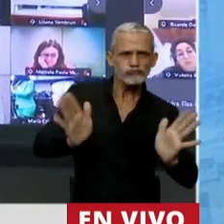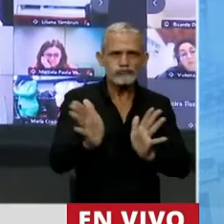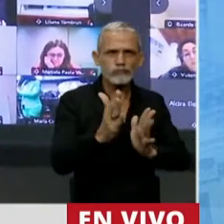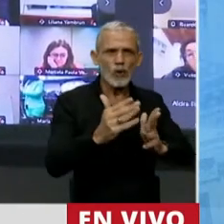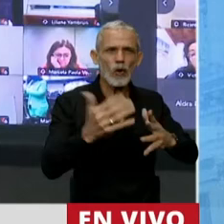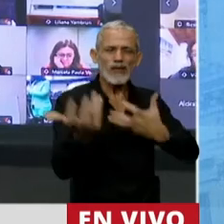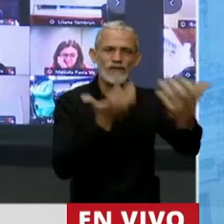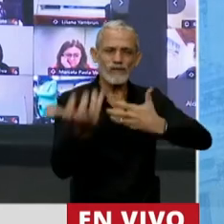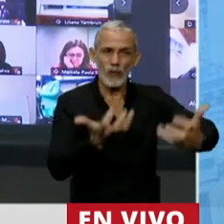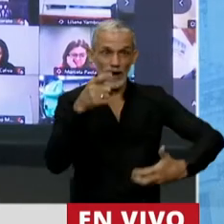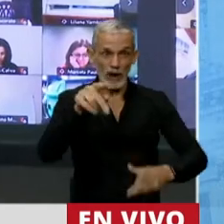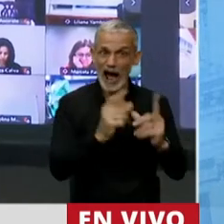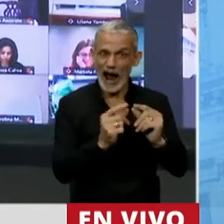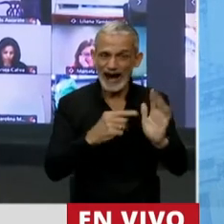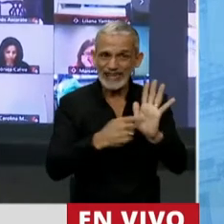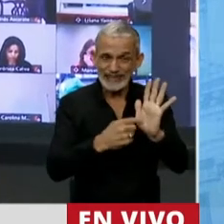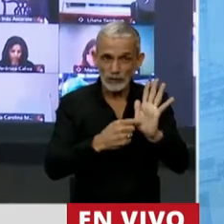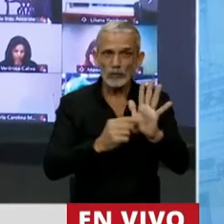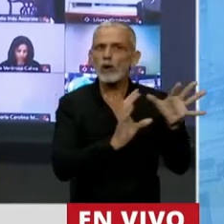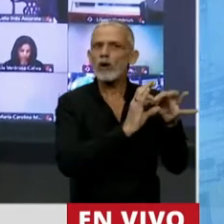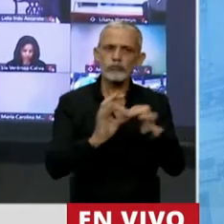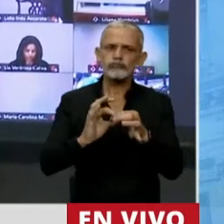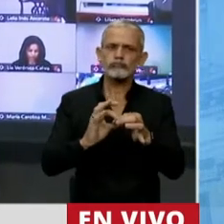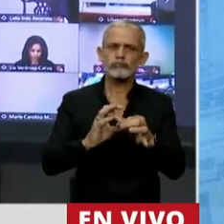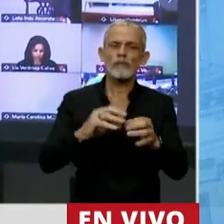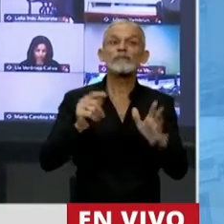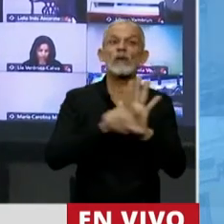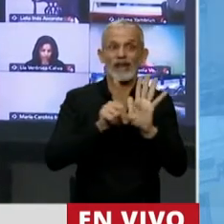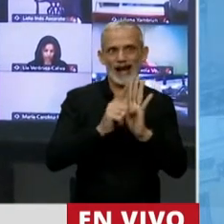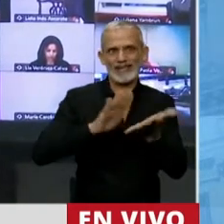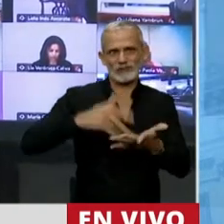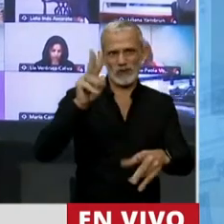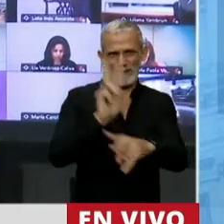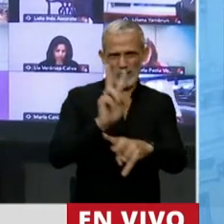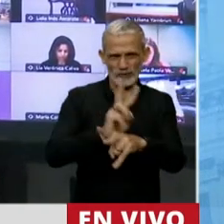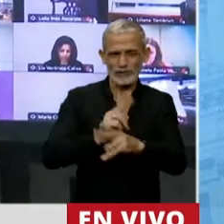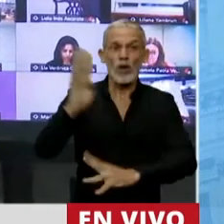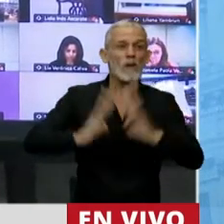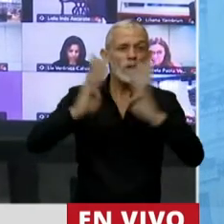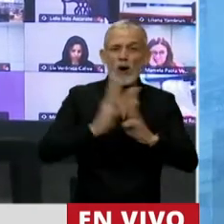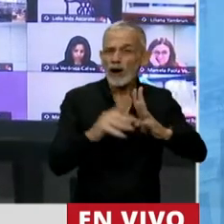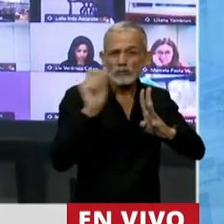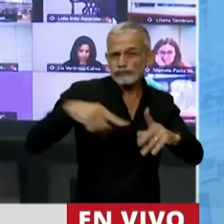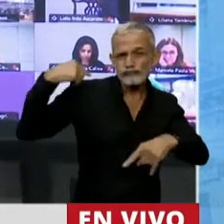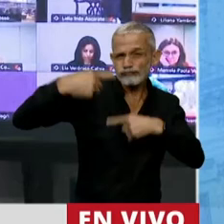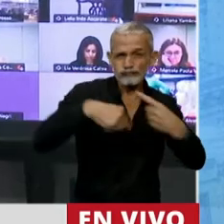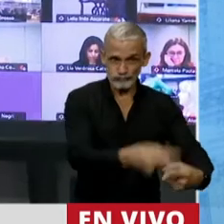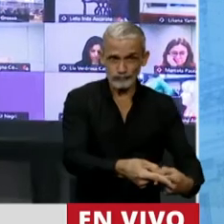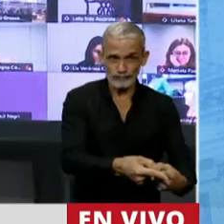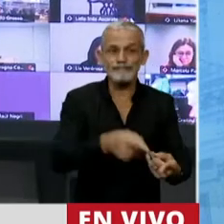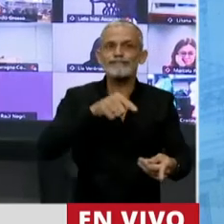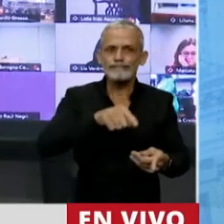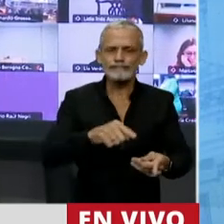claramente ese artículo, de la mano además de la Ley de Protección del Bosque Nativo, establece